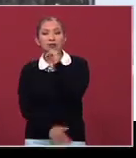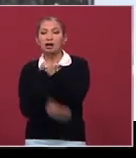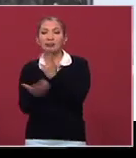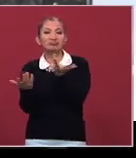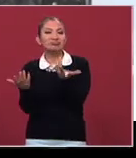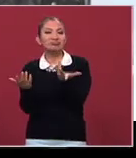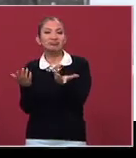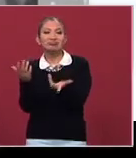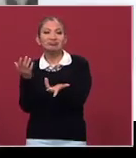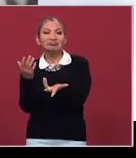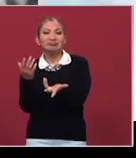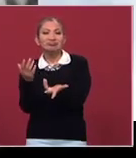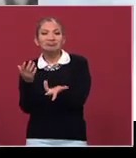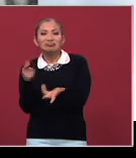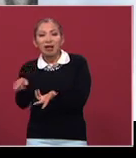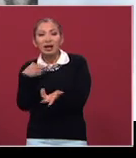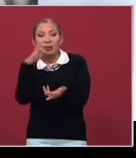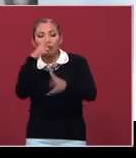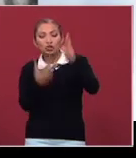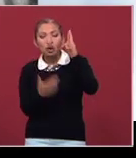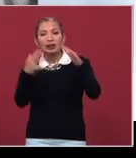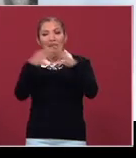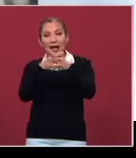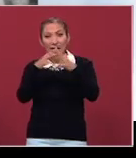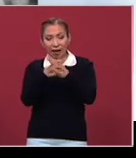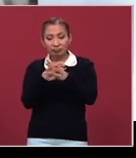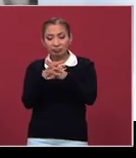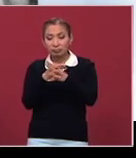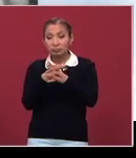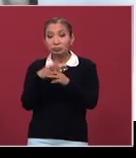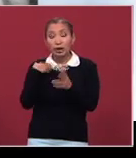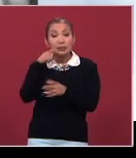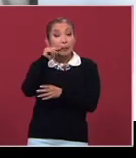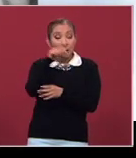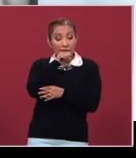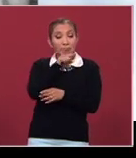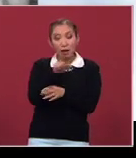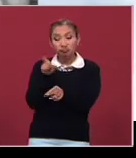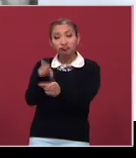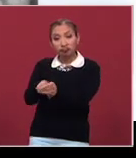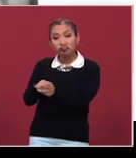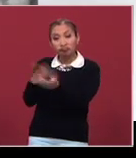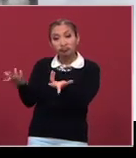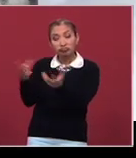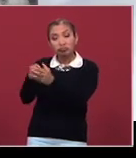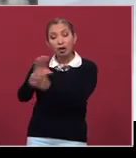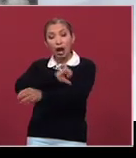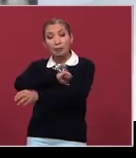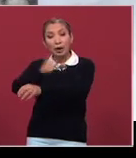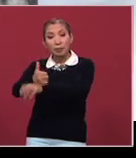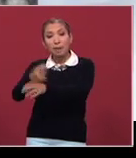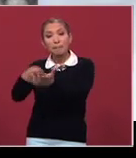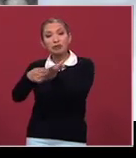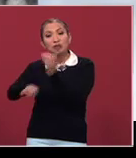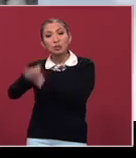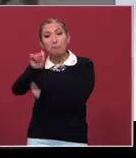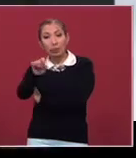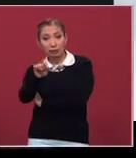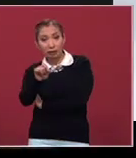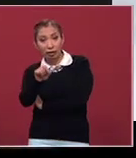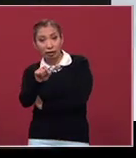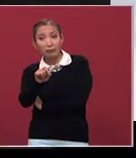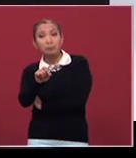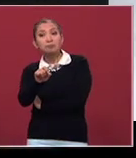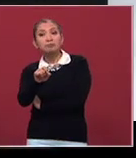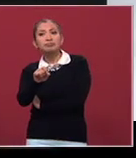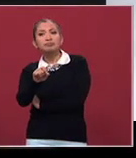la revolución, a la guerra armada, porque al final los zapatistas también se suman al régimen de Obregón en 1920, pero que